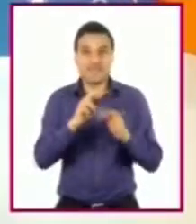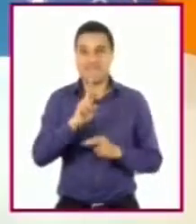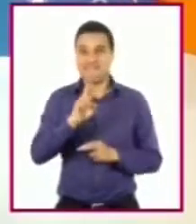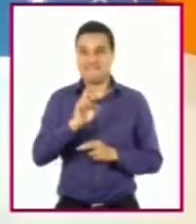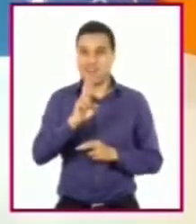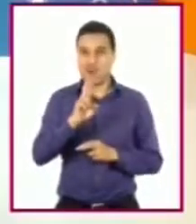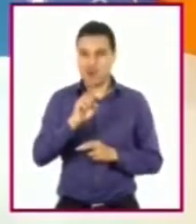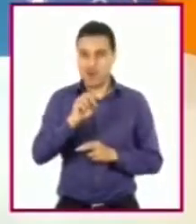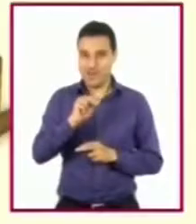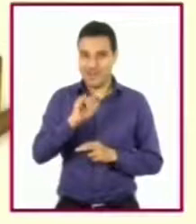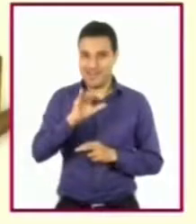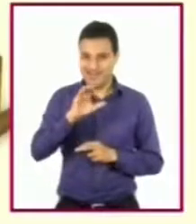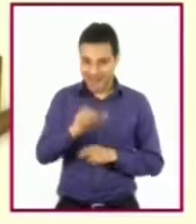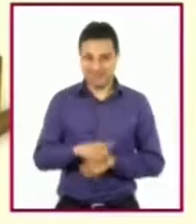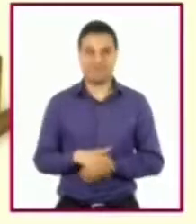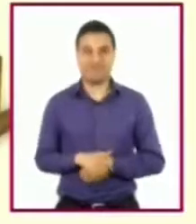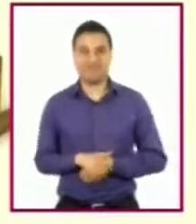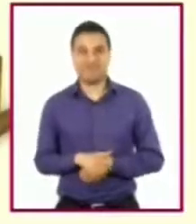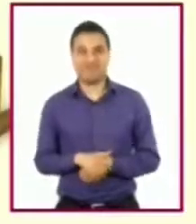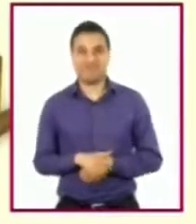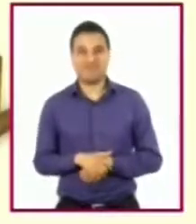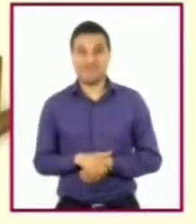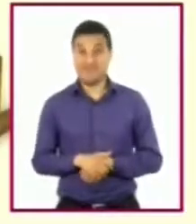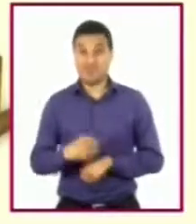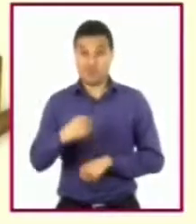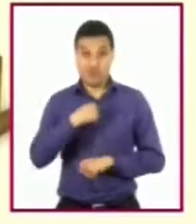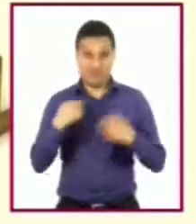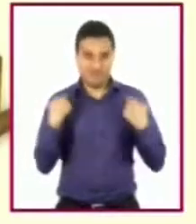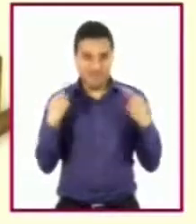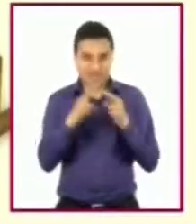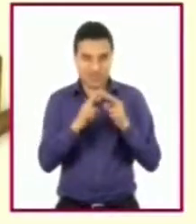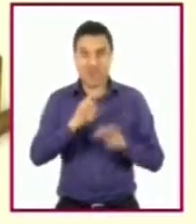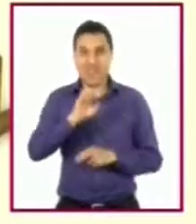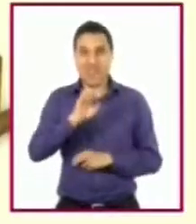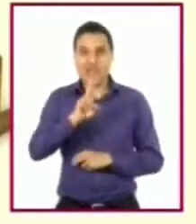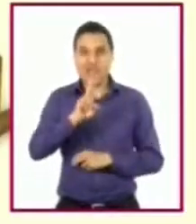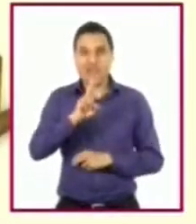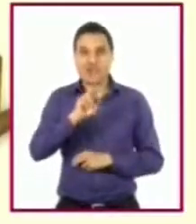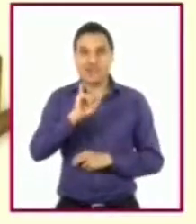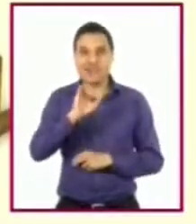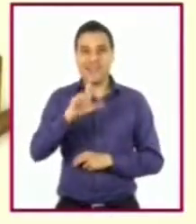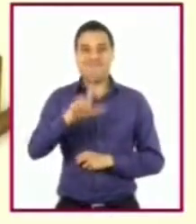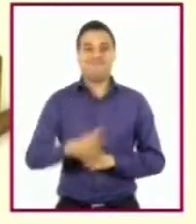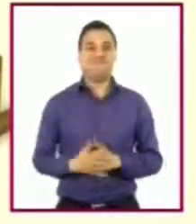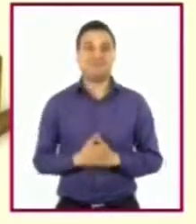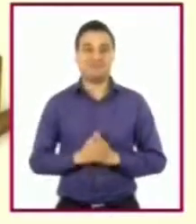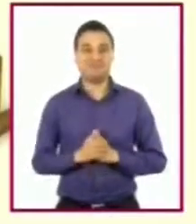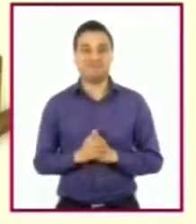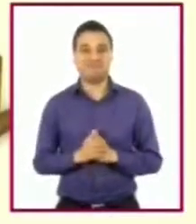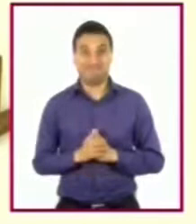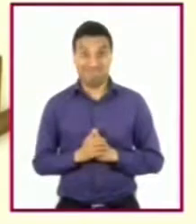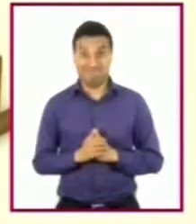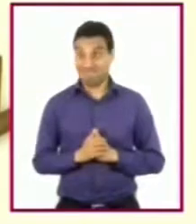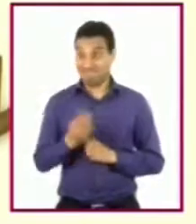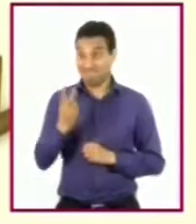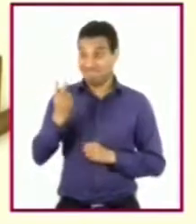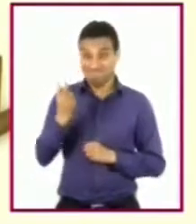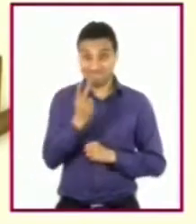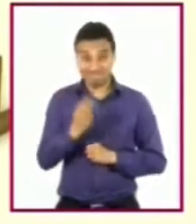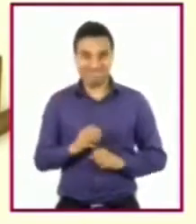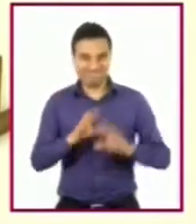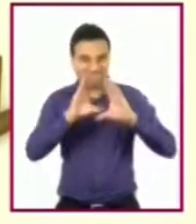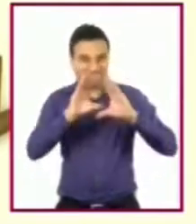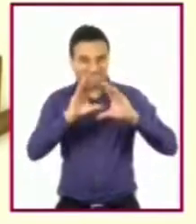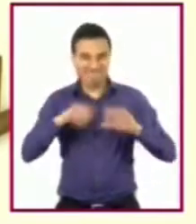Hernández Tapia. Y yo soy el maestro Euriel Rosas Lozada y juntos nos aventuraremos